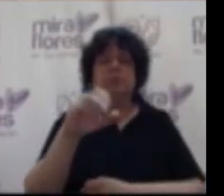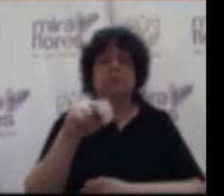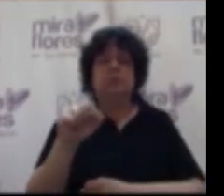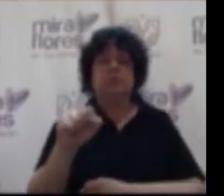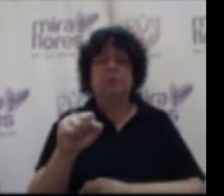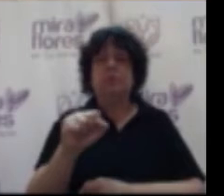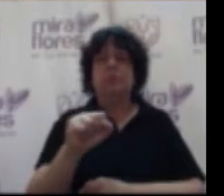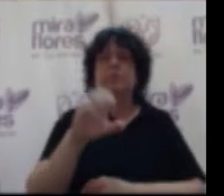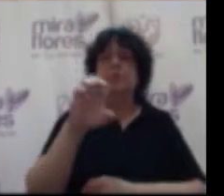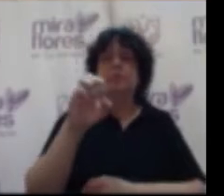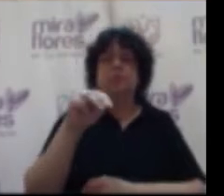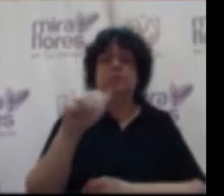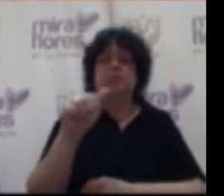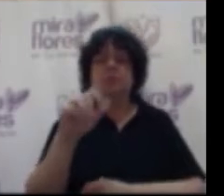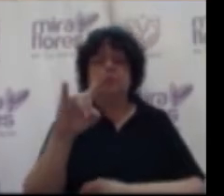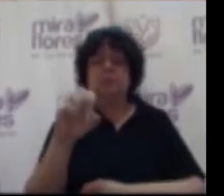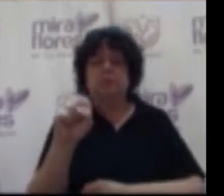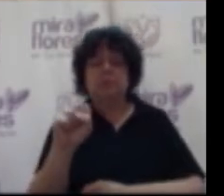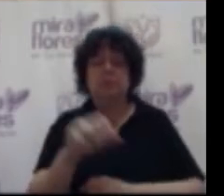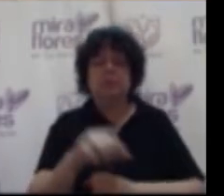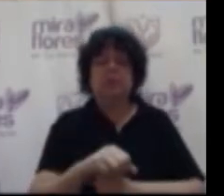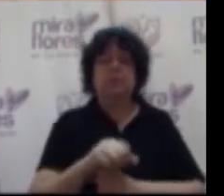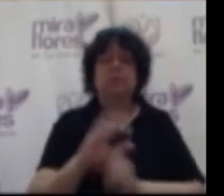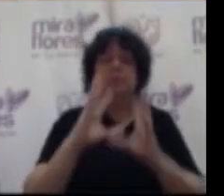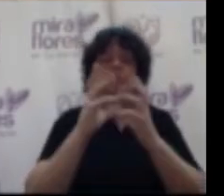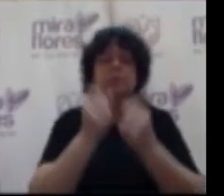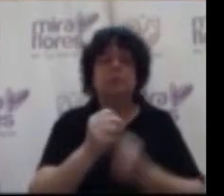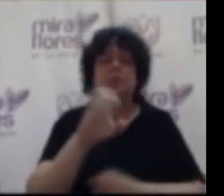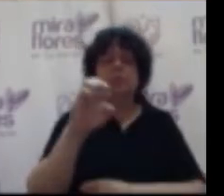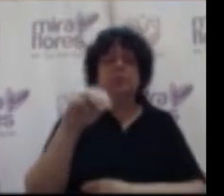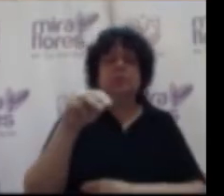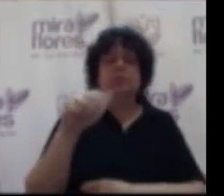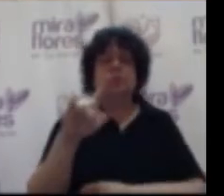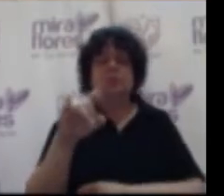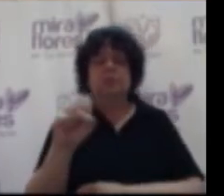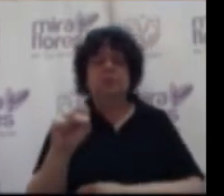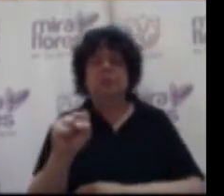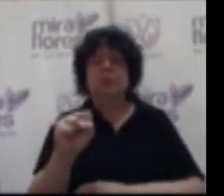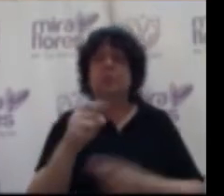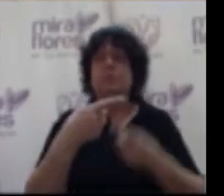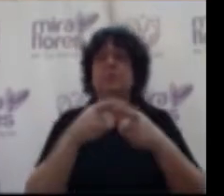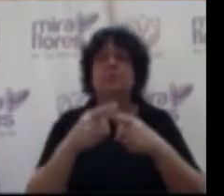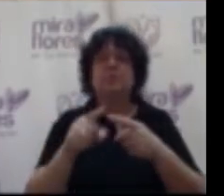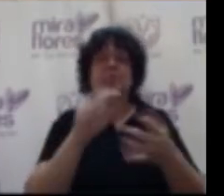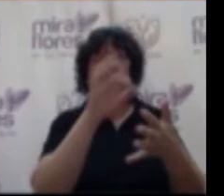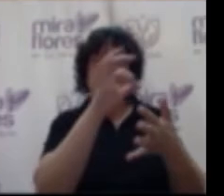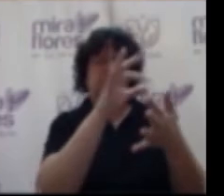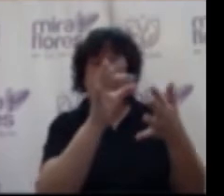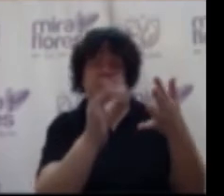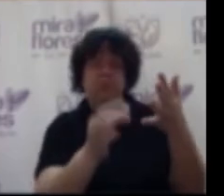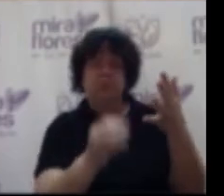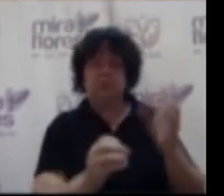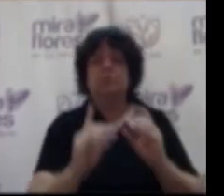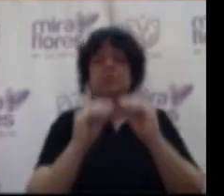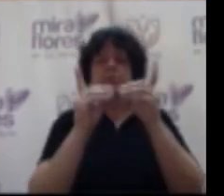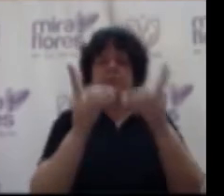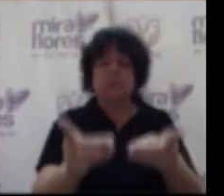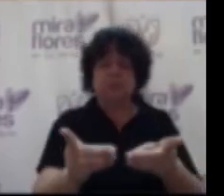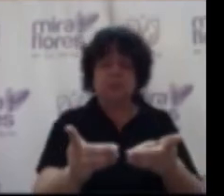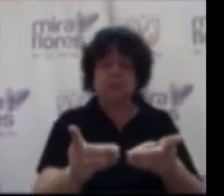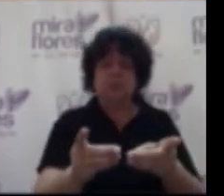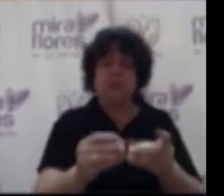traperos de maús san juan de lurigancho asociaciones en maús san camilo y traperos de maús lima la donación